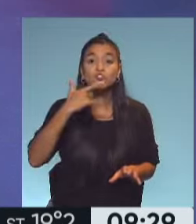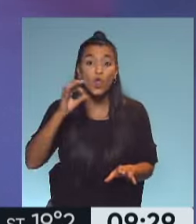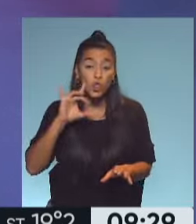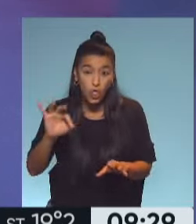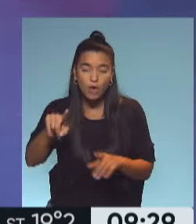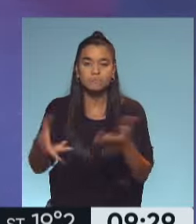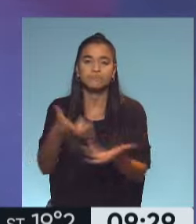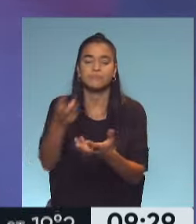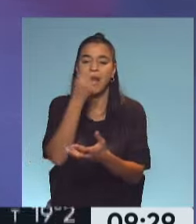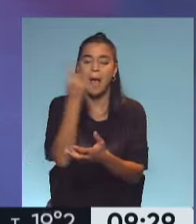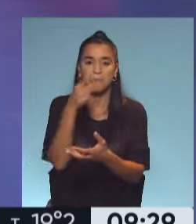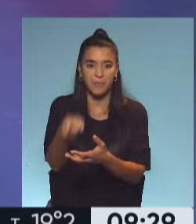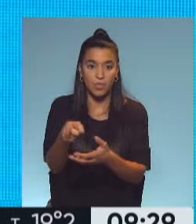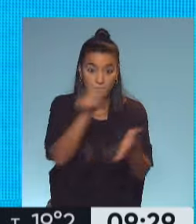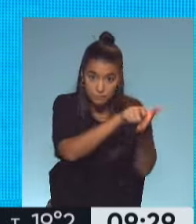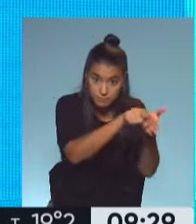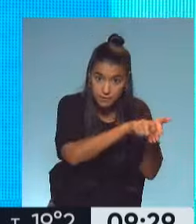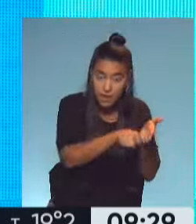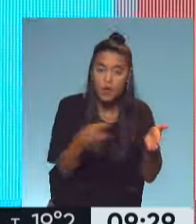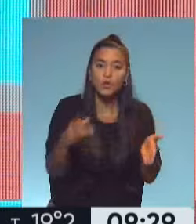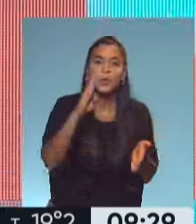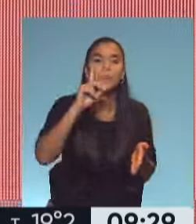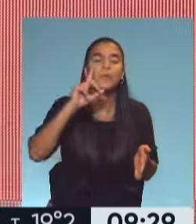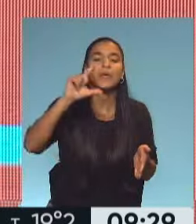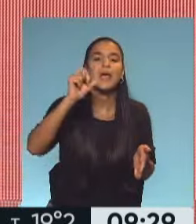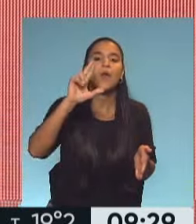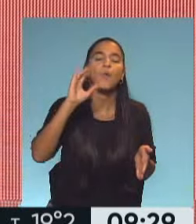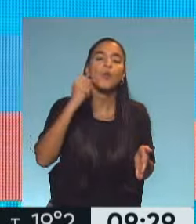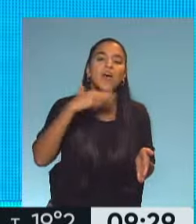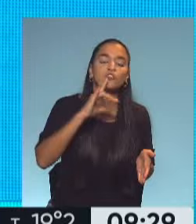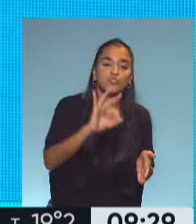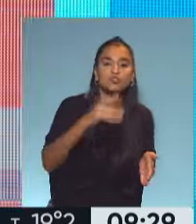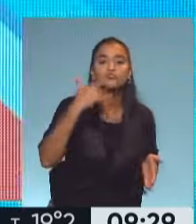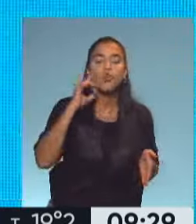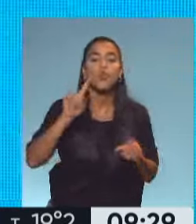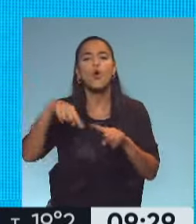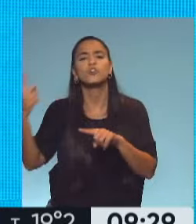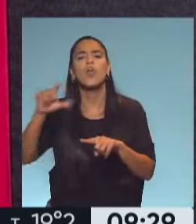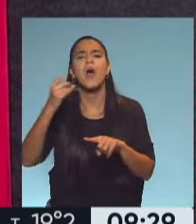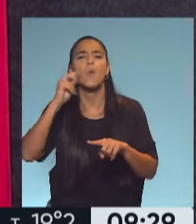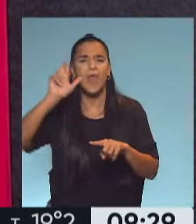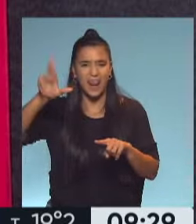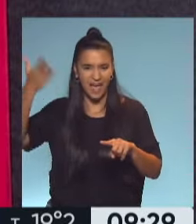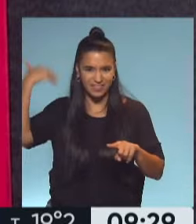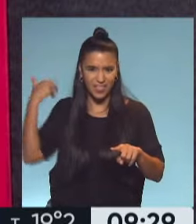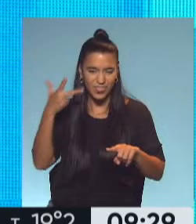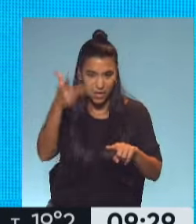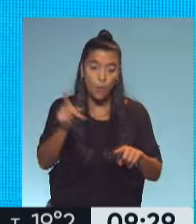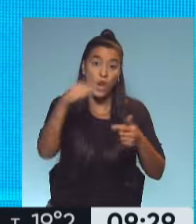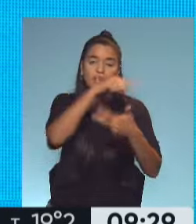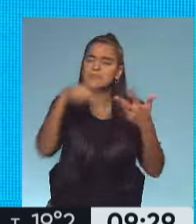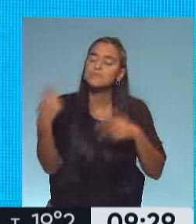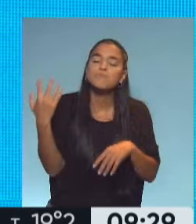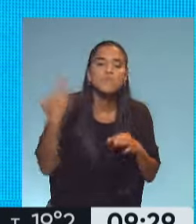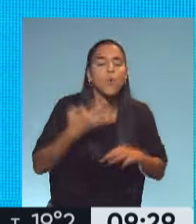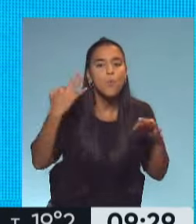mucho más rápido y se ablanda... Anoten, bicarbonato de sodio el otro día nos dijiste laurel y si tenés la alga cómode, ¿no? Exacto. Esas tres son tips